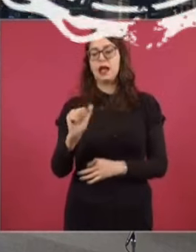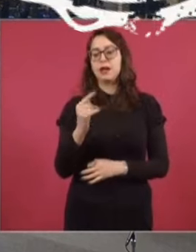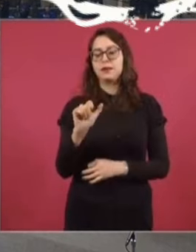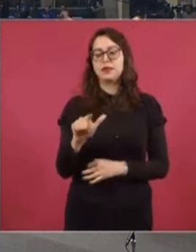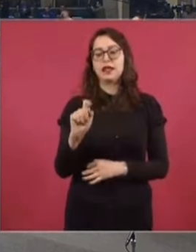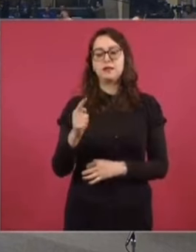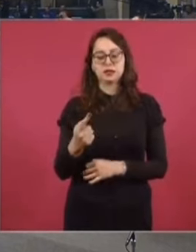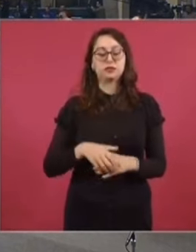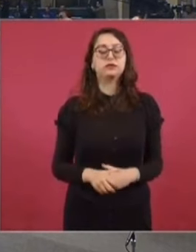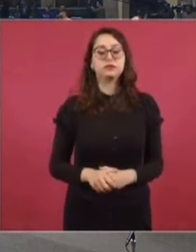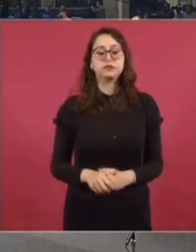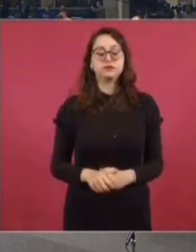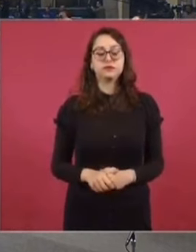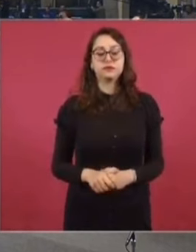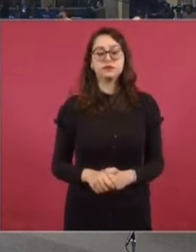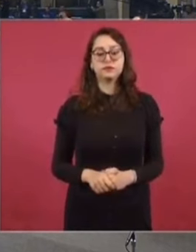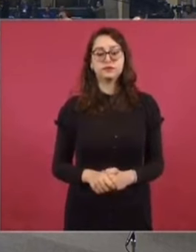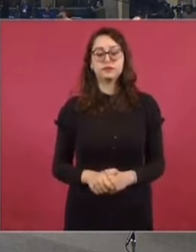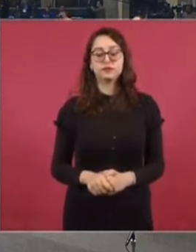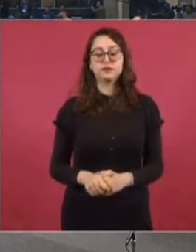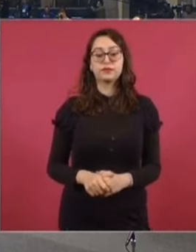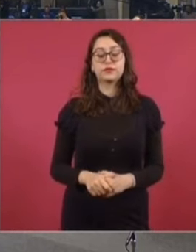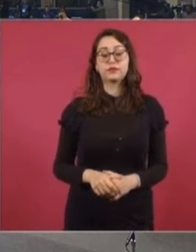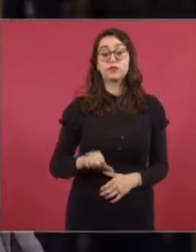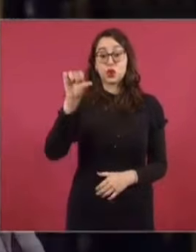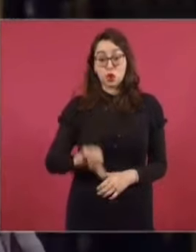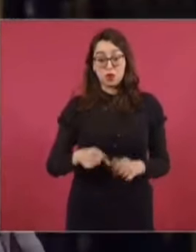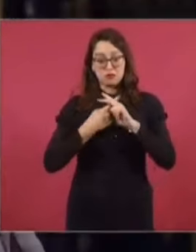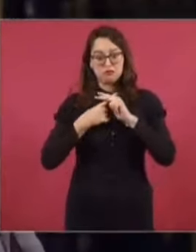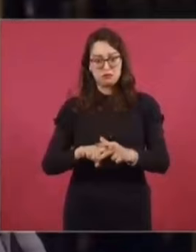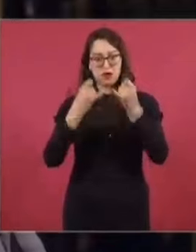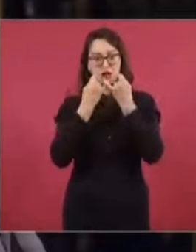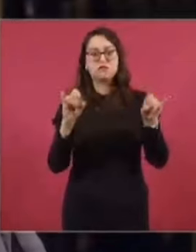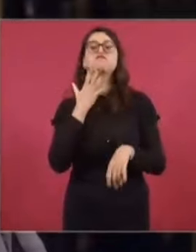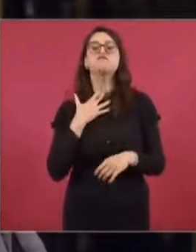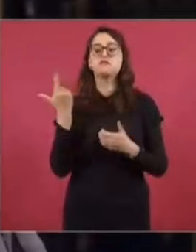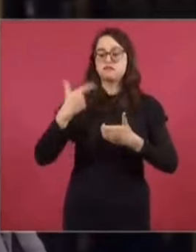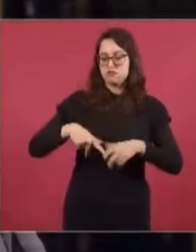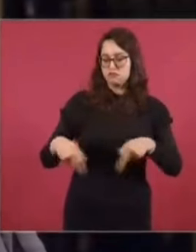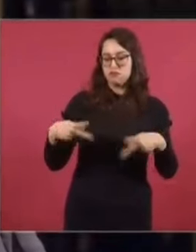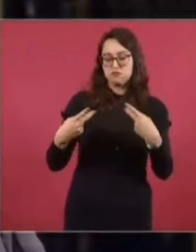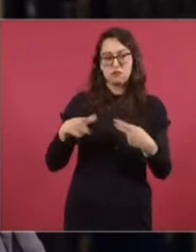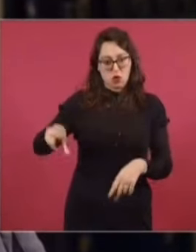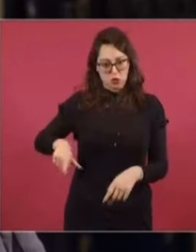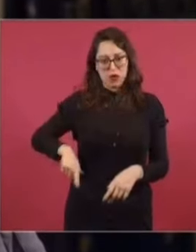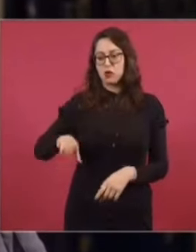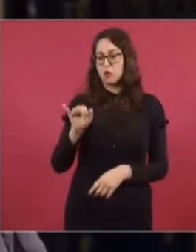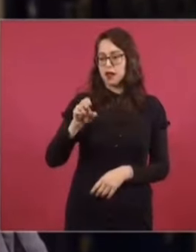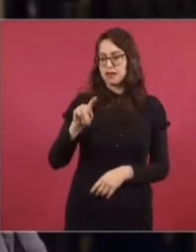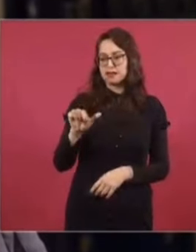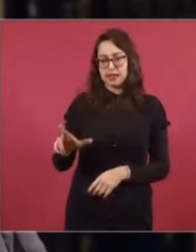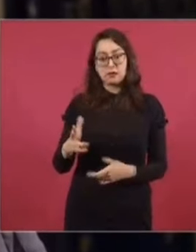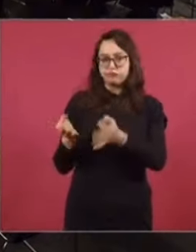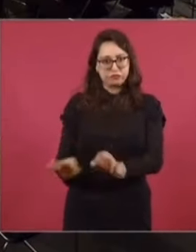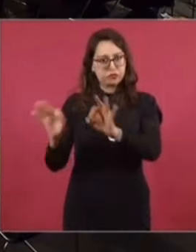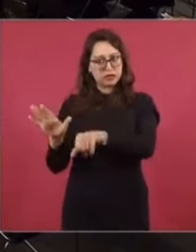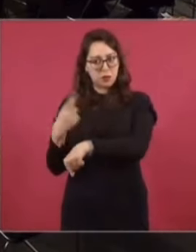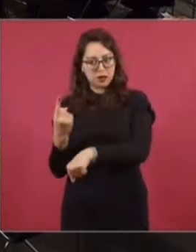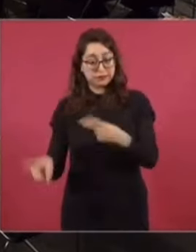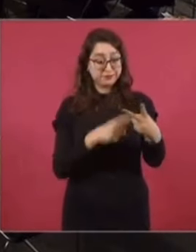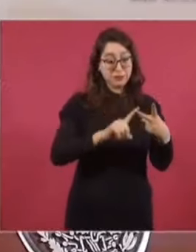Preguntarle sobre la inauguración que va a ser hoy de la gasolinera Bienestar. ¿Cuál es la importancia, presidente, de tener estas gasolineras? Y también si nos podría dar un balance de gas-bienestar.